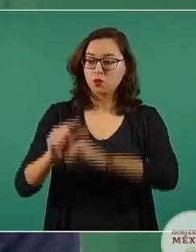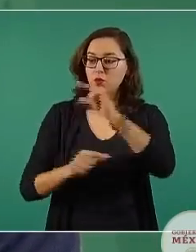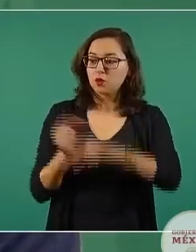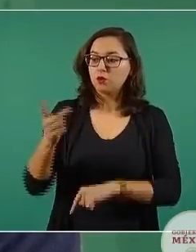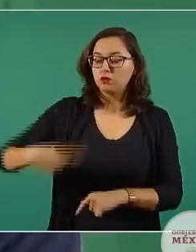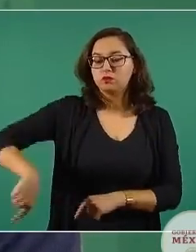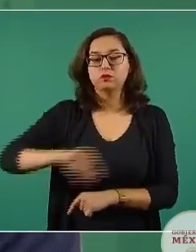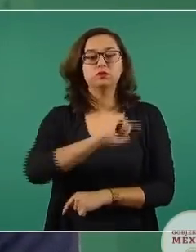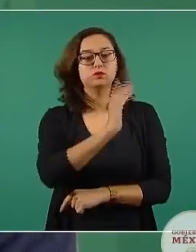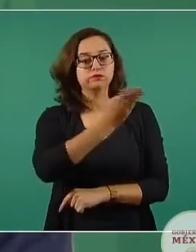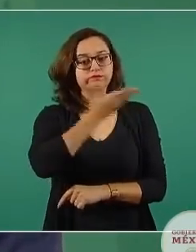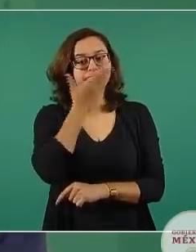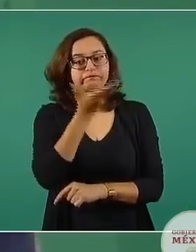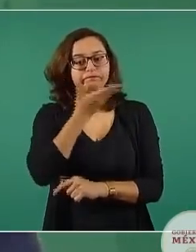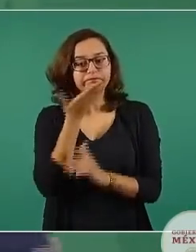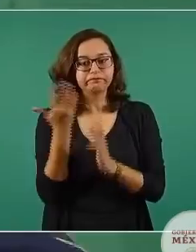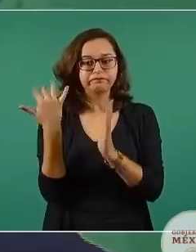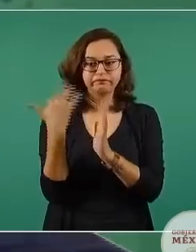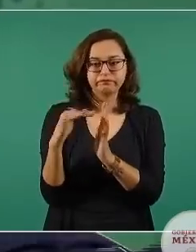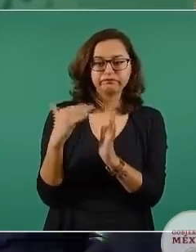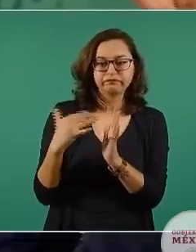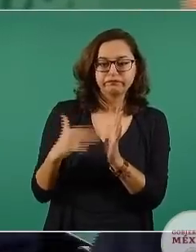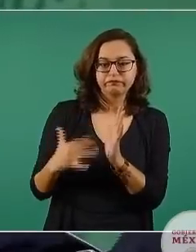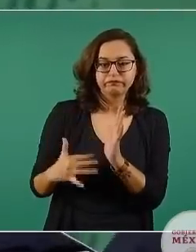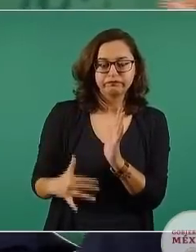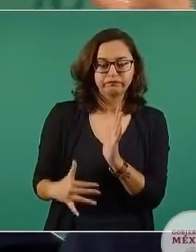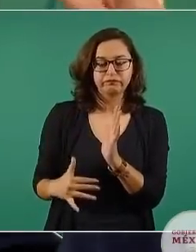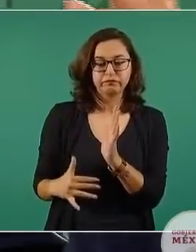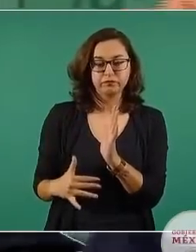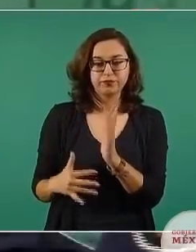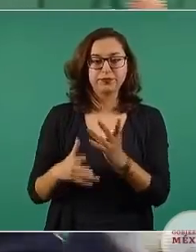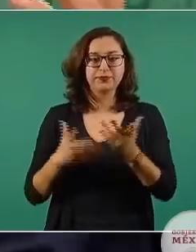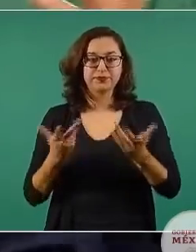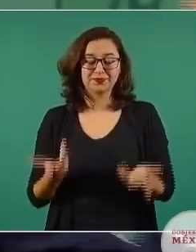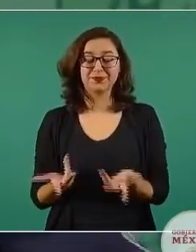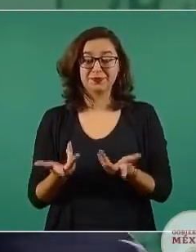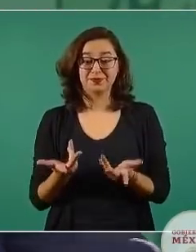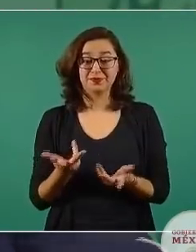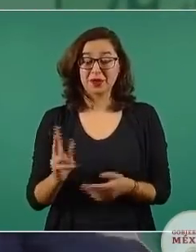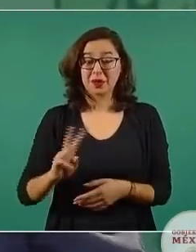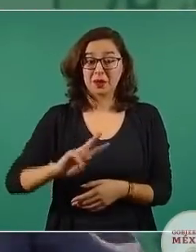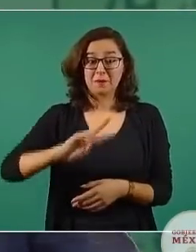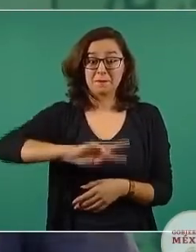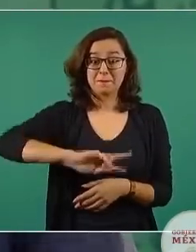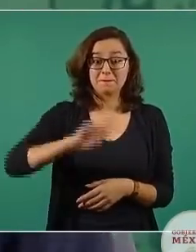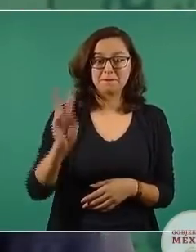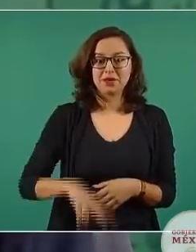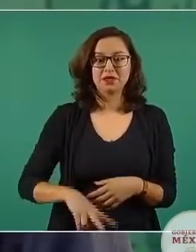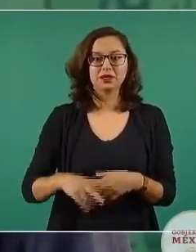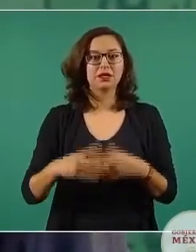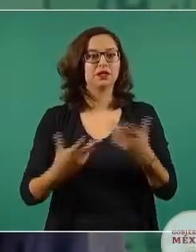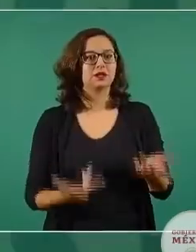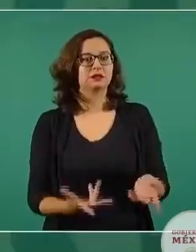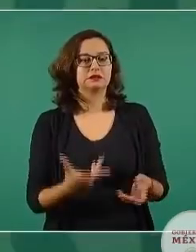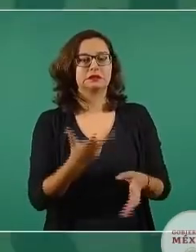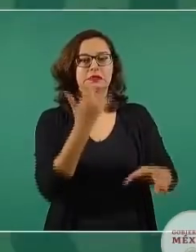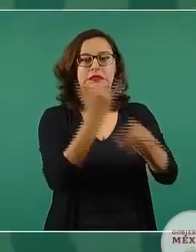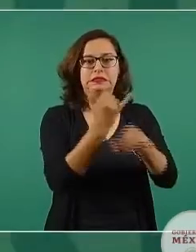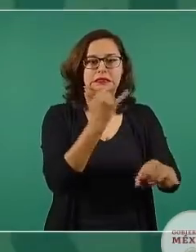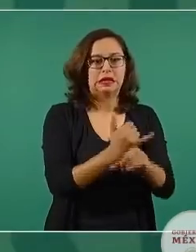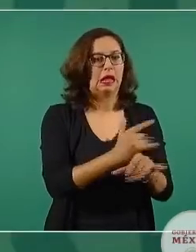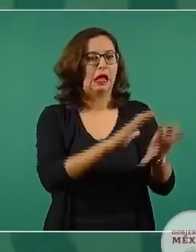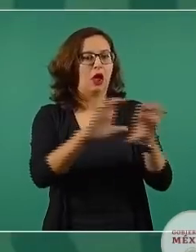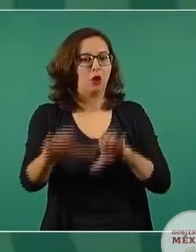lectura, aún con todo el bombardeo que hay de medios electrónicos